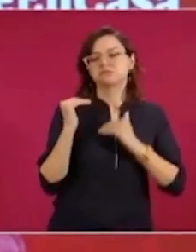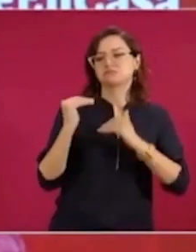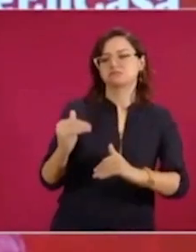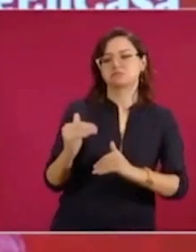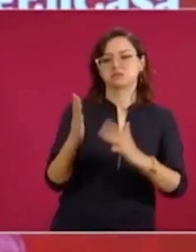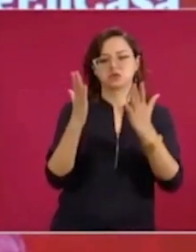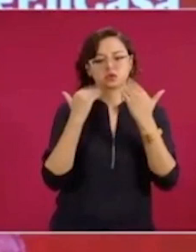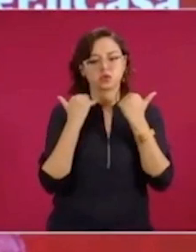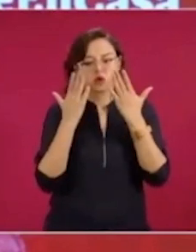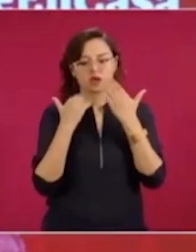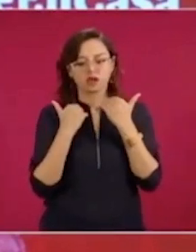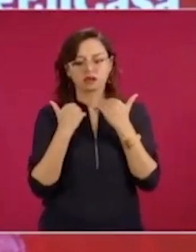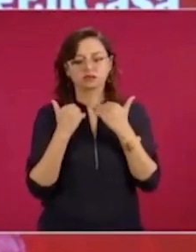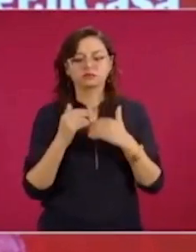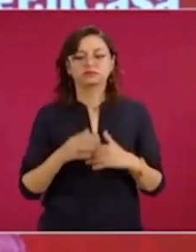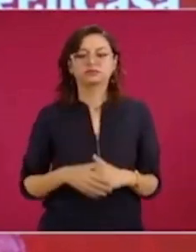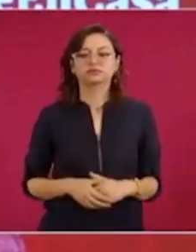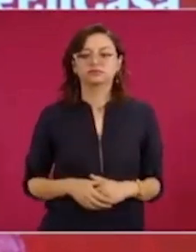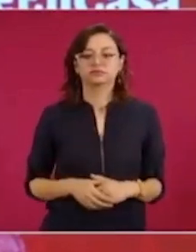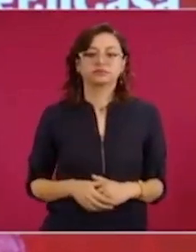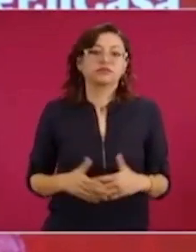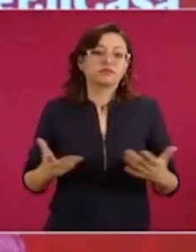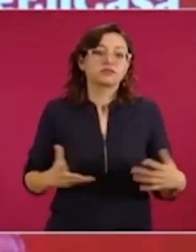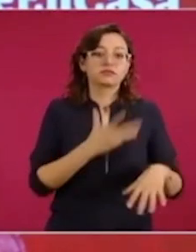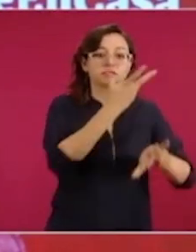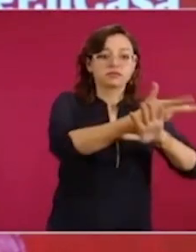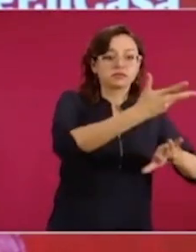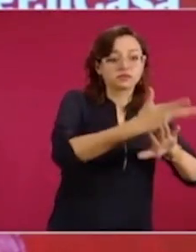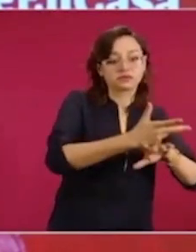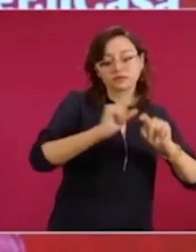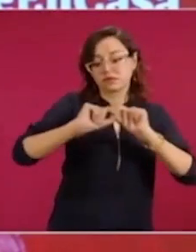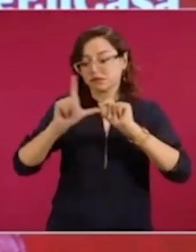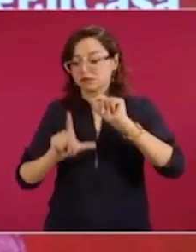Nos necesitamos mutuamente,